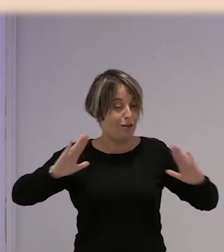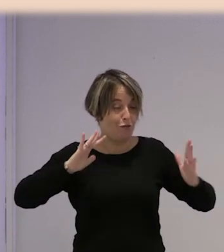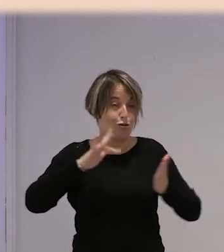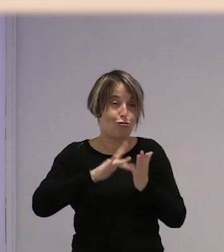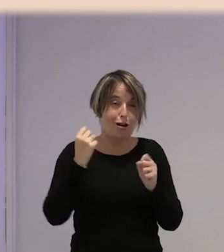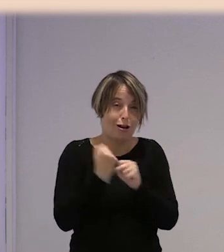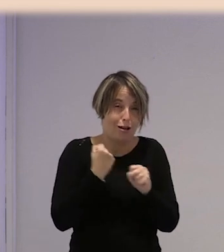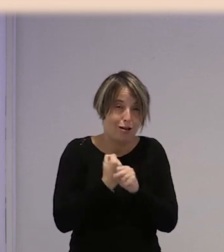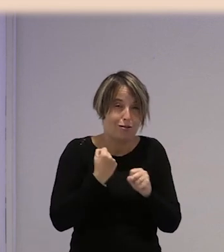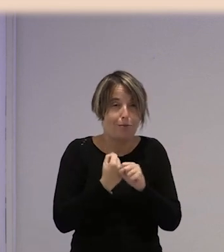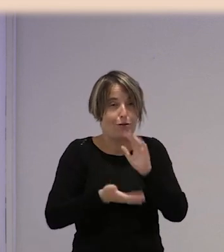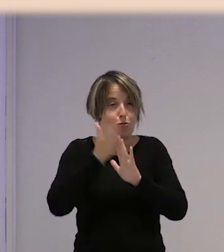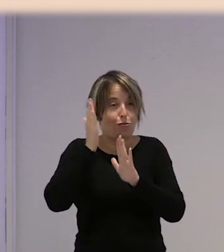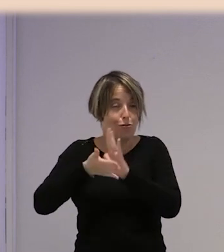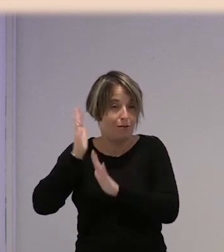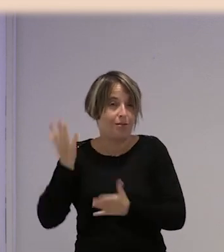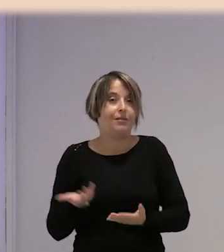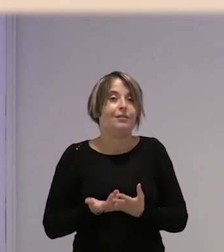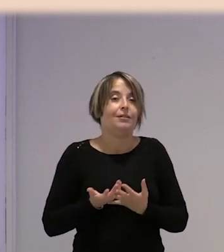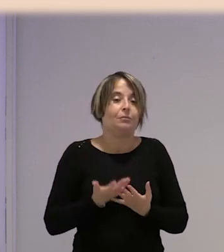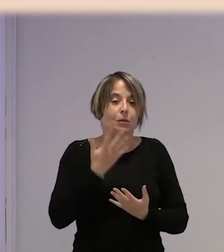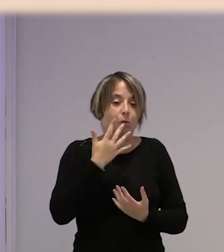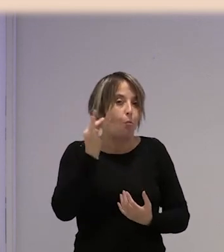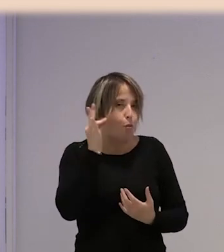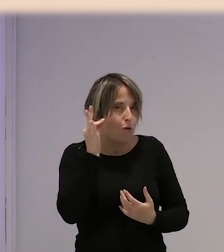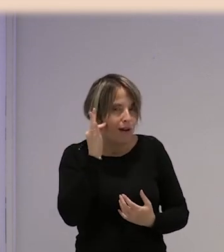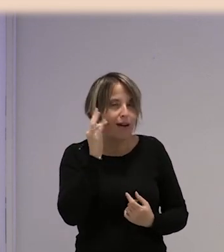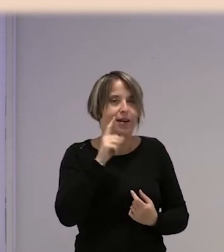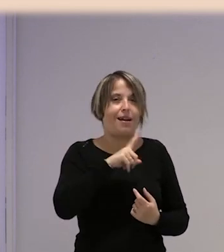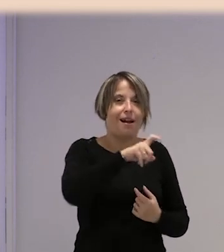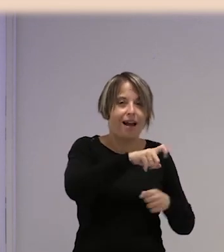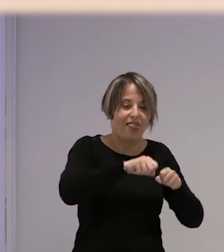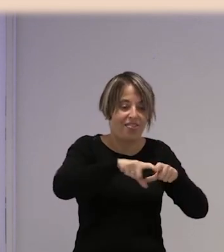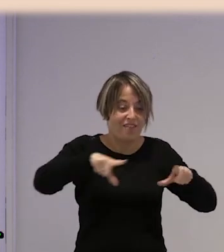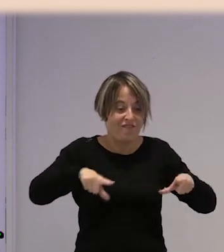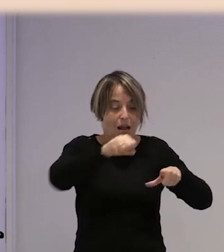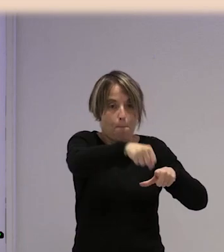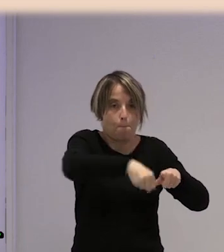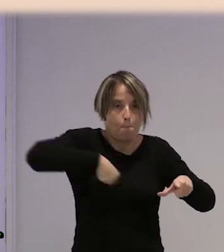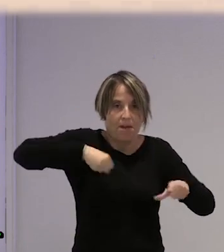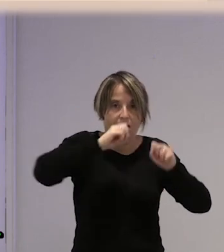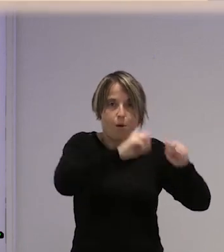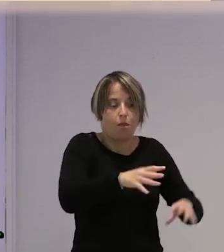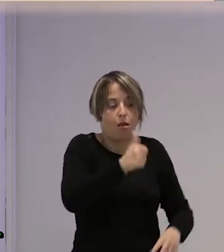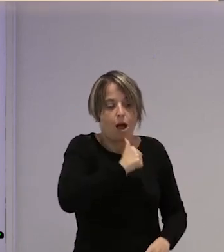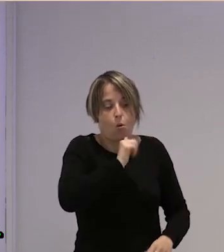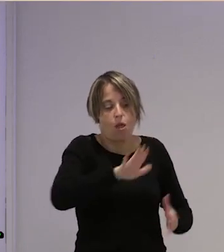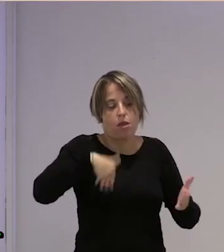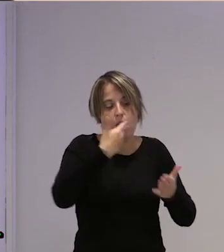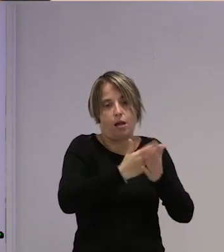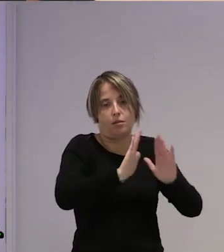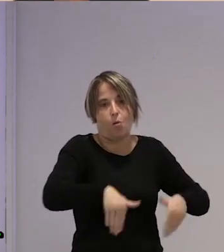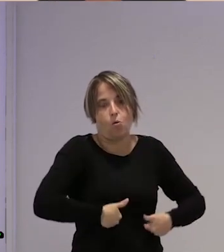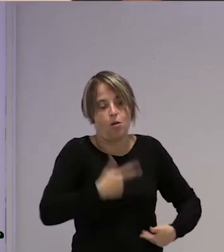irnos por ahí. Si hay una mujer con un cáncer en una finca abandonada, pues que se aguante hasta que volvamos